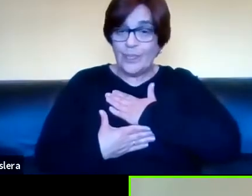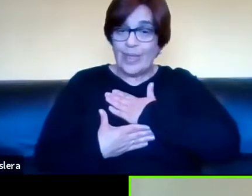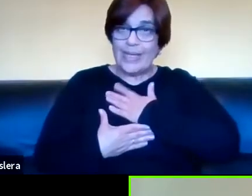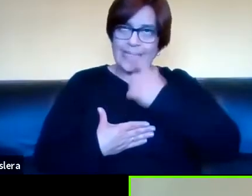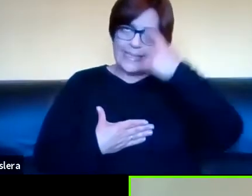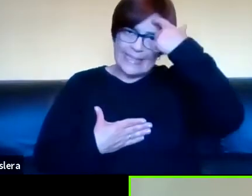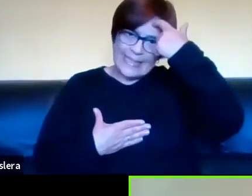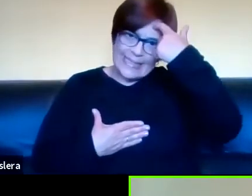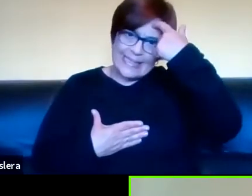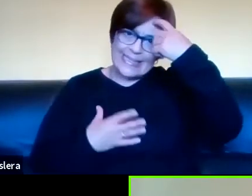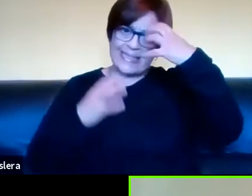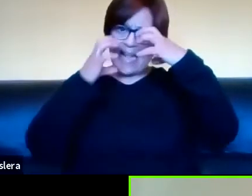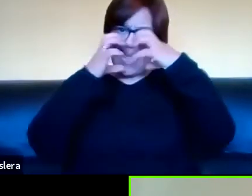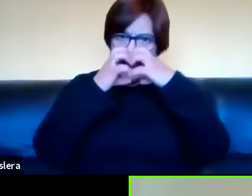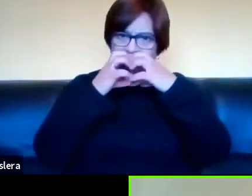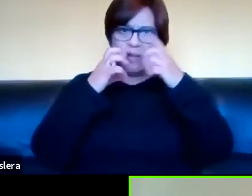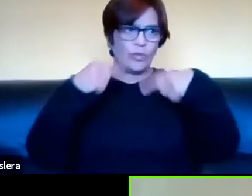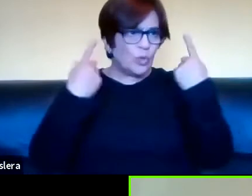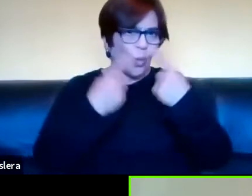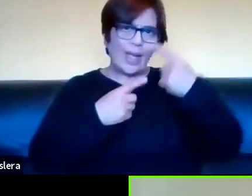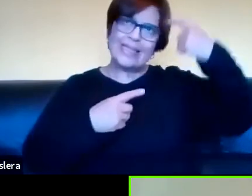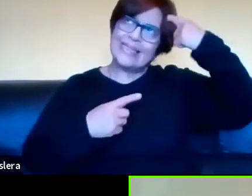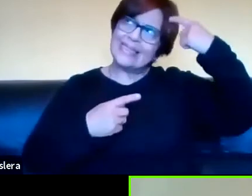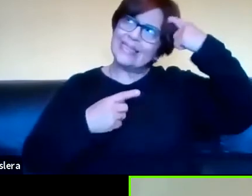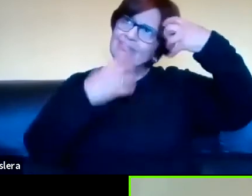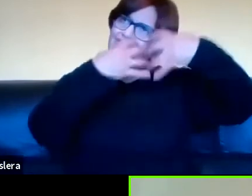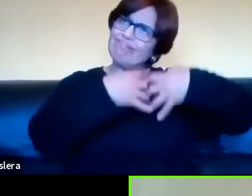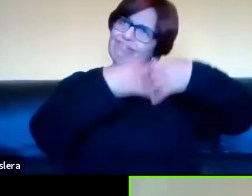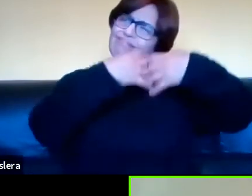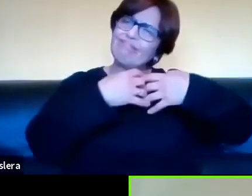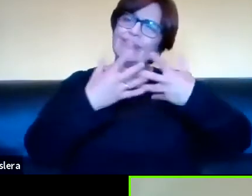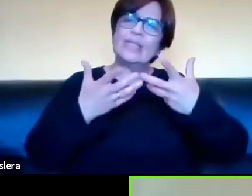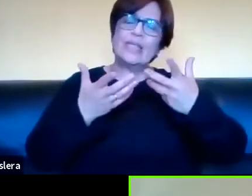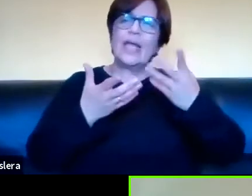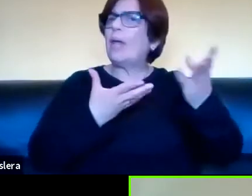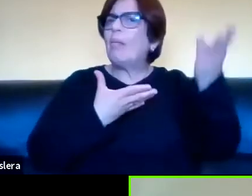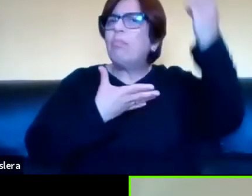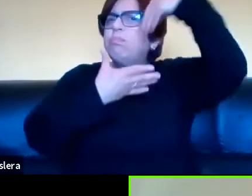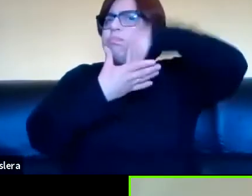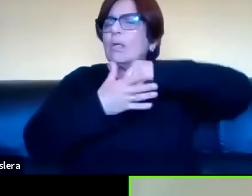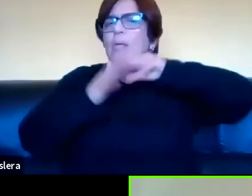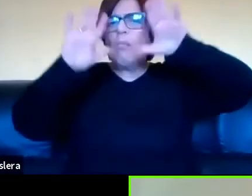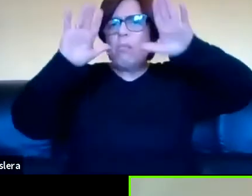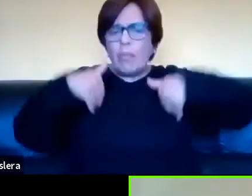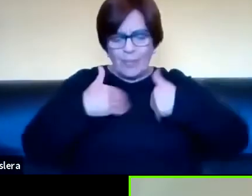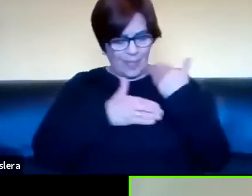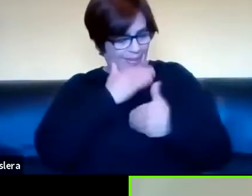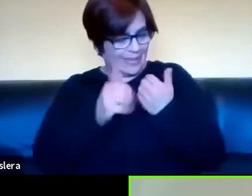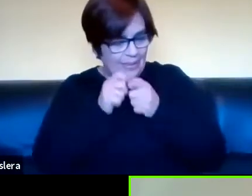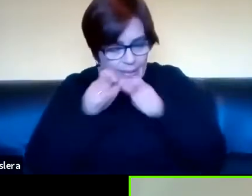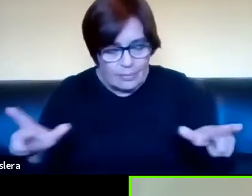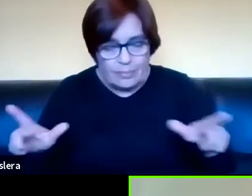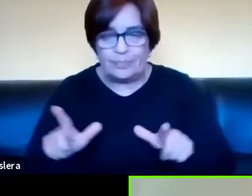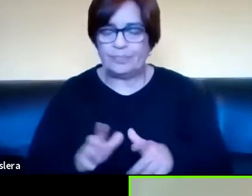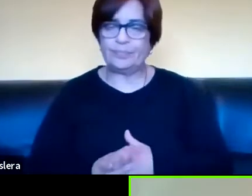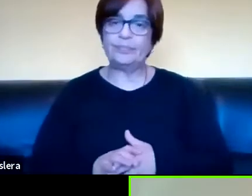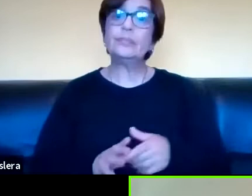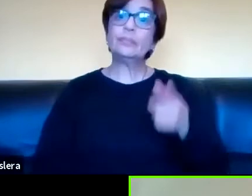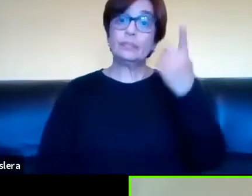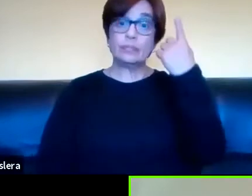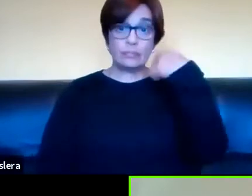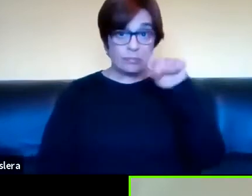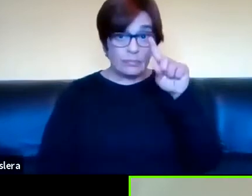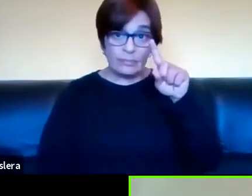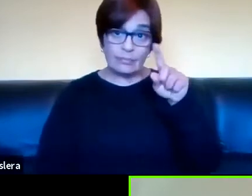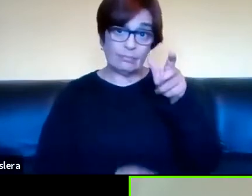mente-cerebro se vuelve plano interno y se vuelve parte interna del procesamiento del lenguaje. Sin embargo la